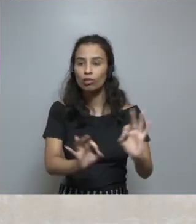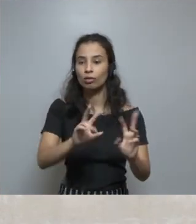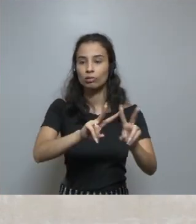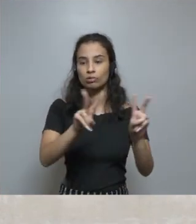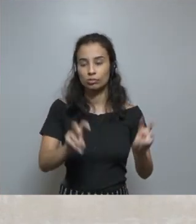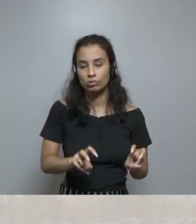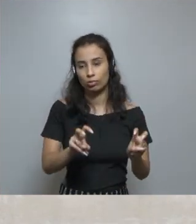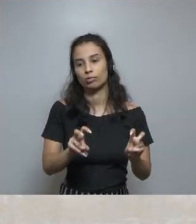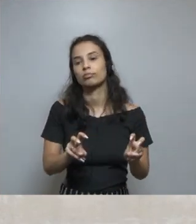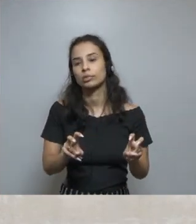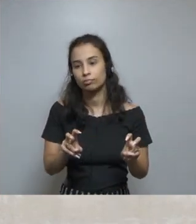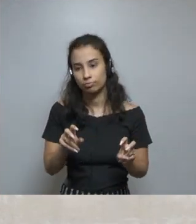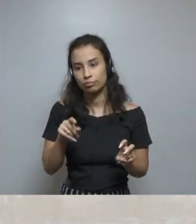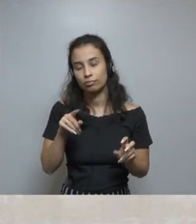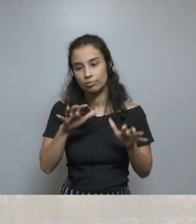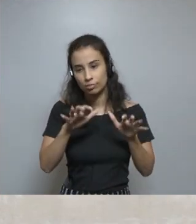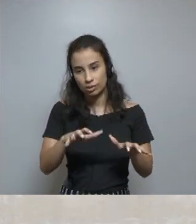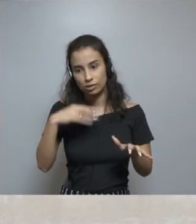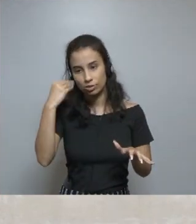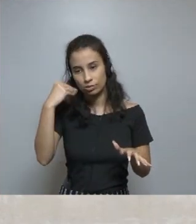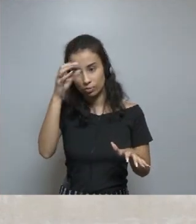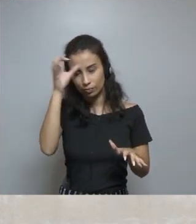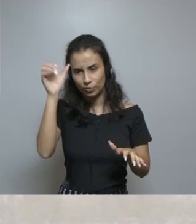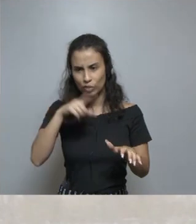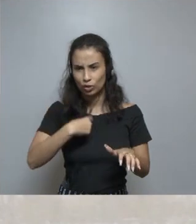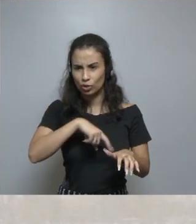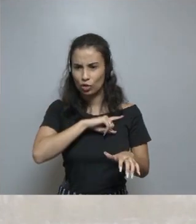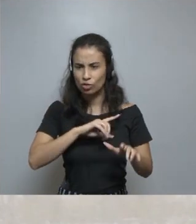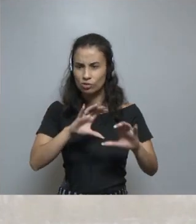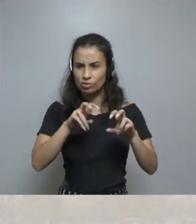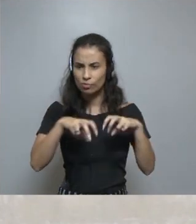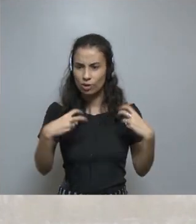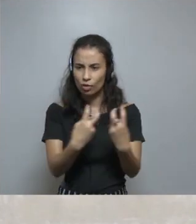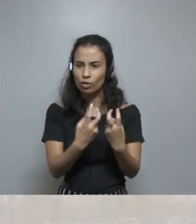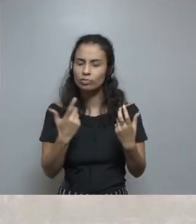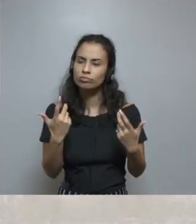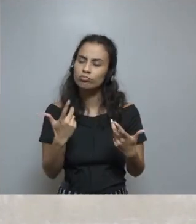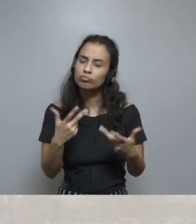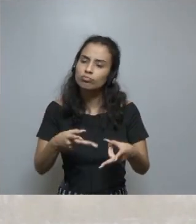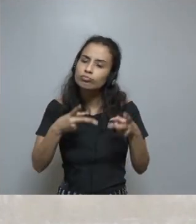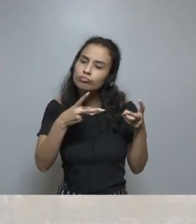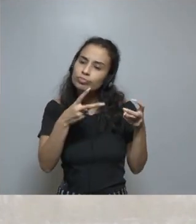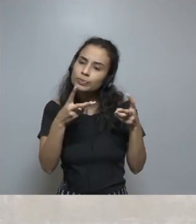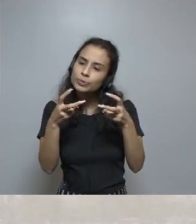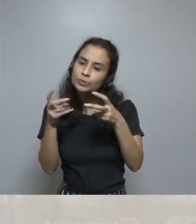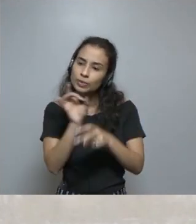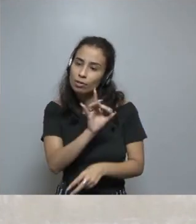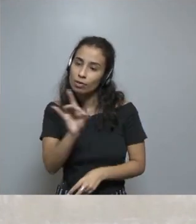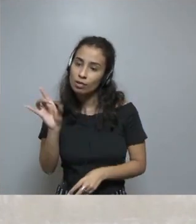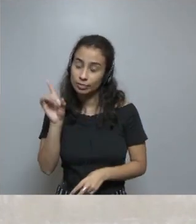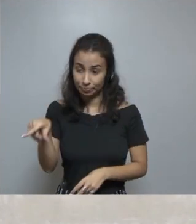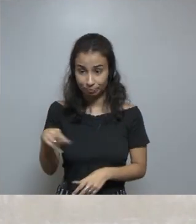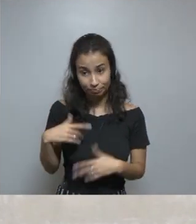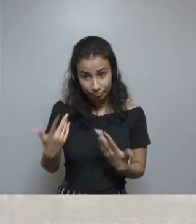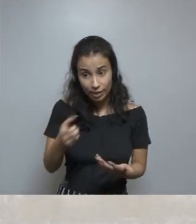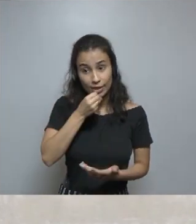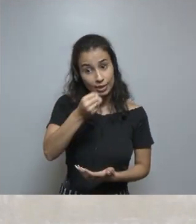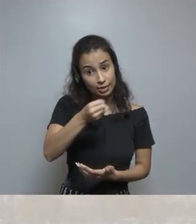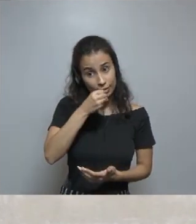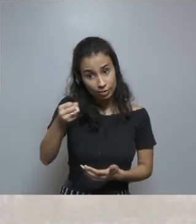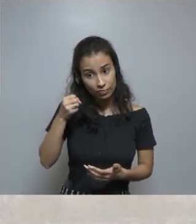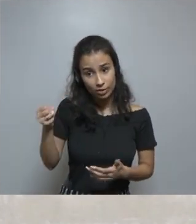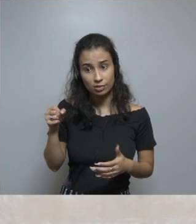coordinador del nuevo producto, hicimos una ronda de discusiones y empezamos a escuchar a las personas.